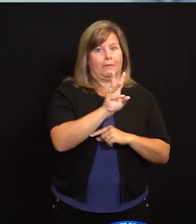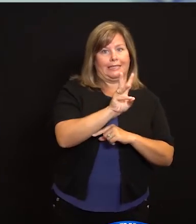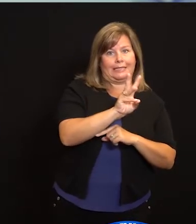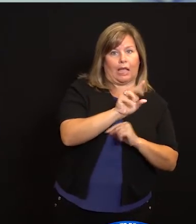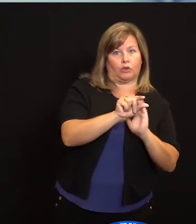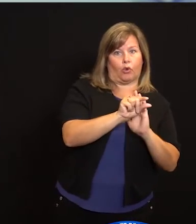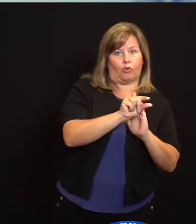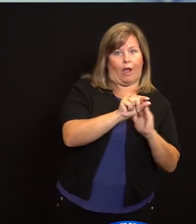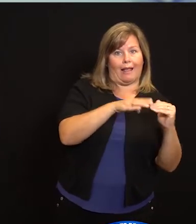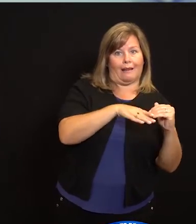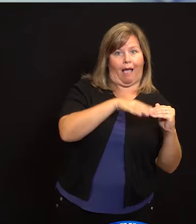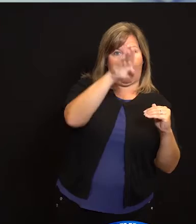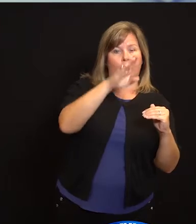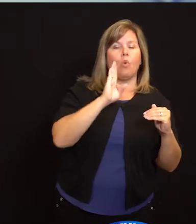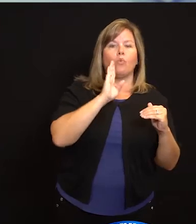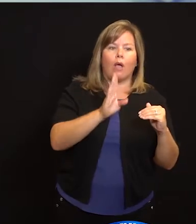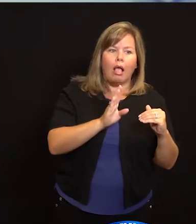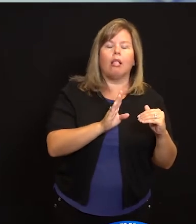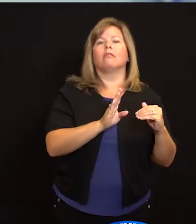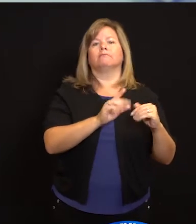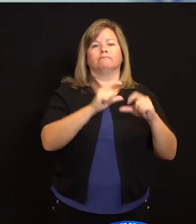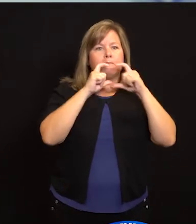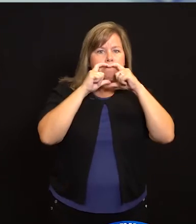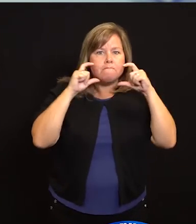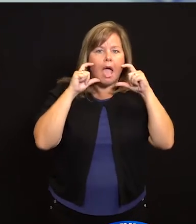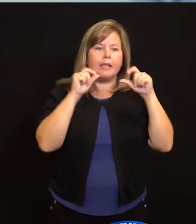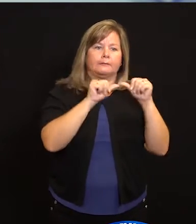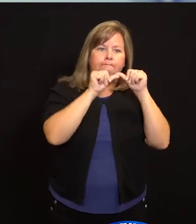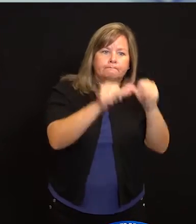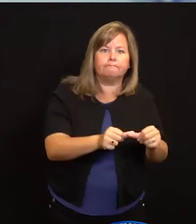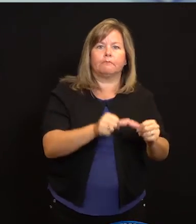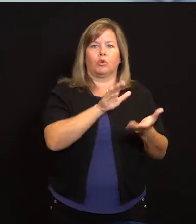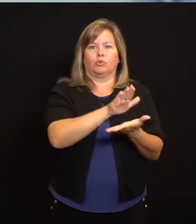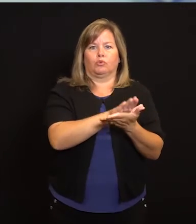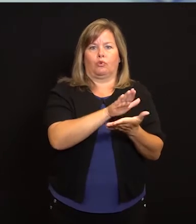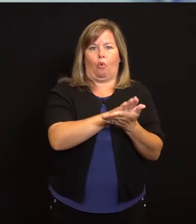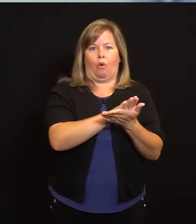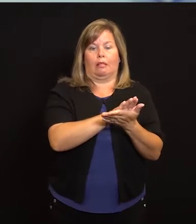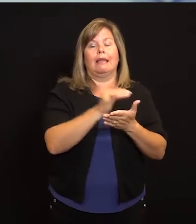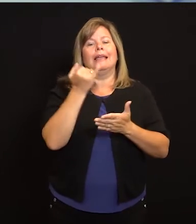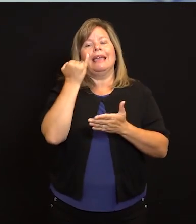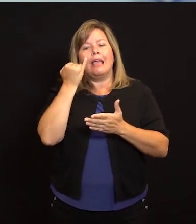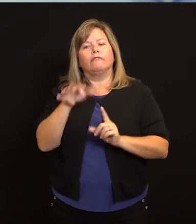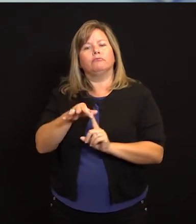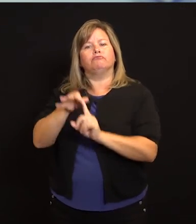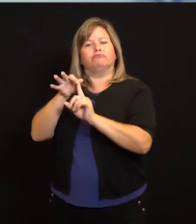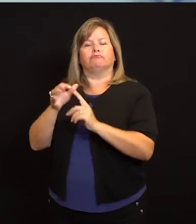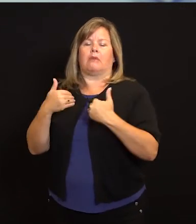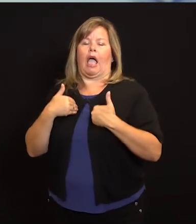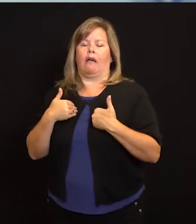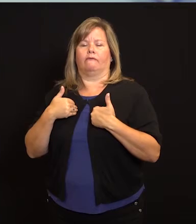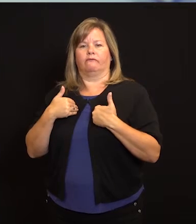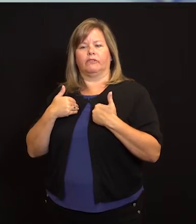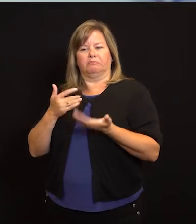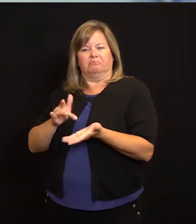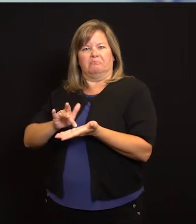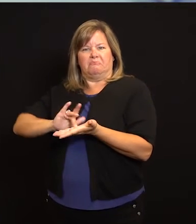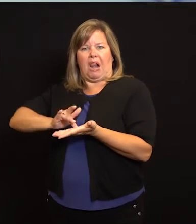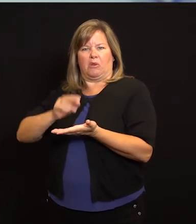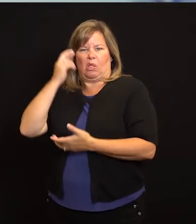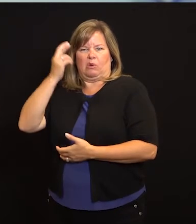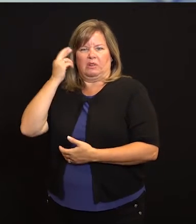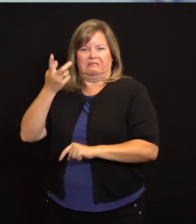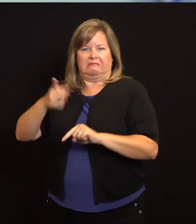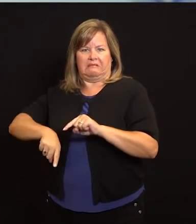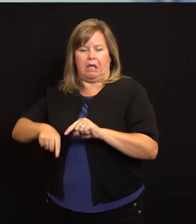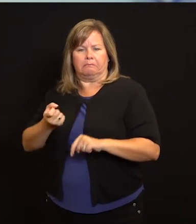este momento los requisitos que el Estado ha compartido. Espera que todos los estudiantes desde el sexto grado lleven una máscara mientras están